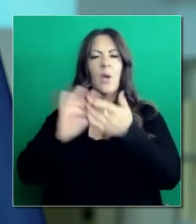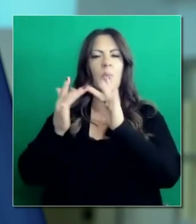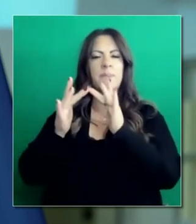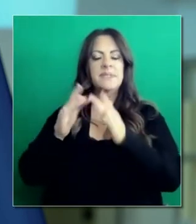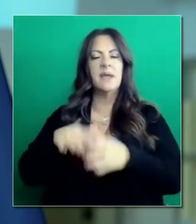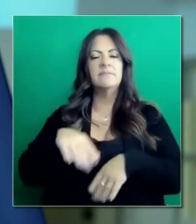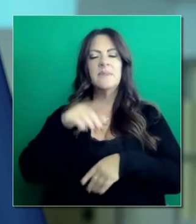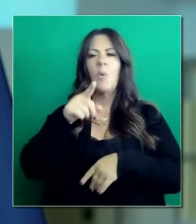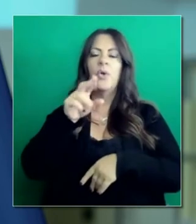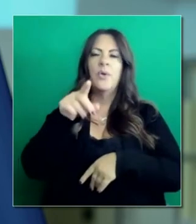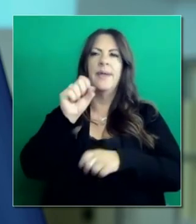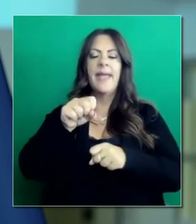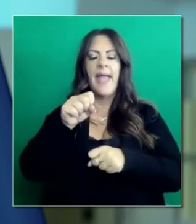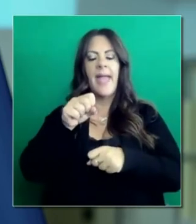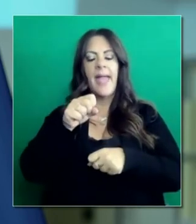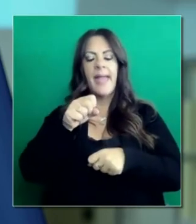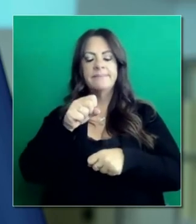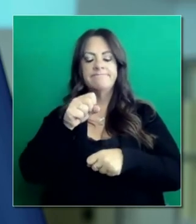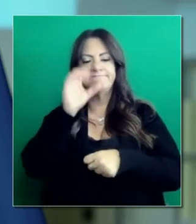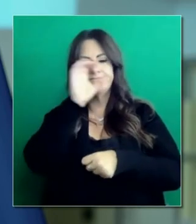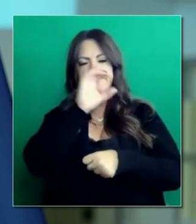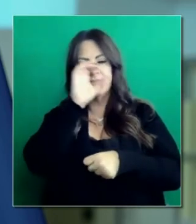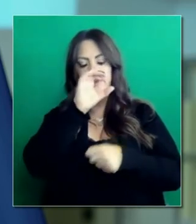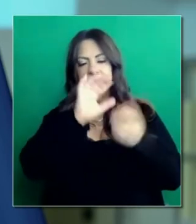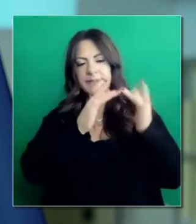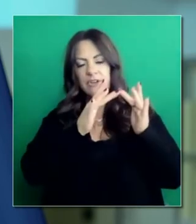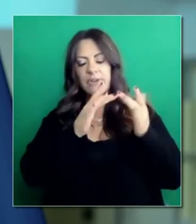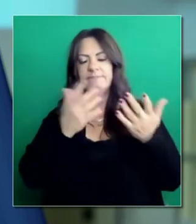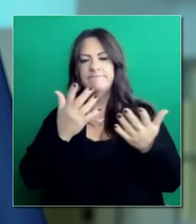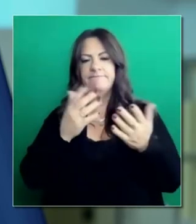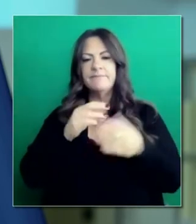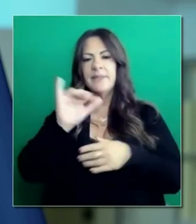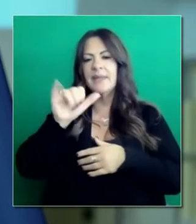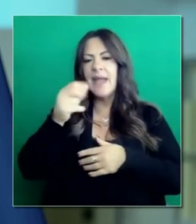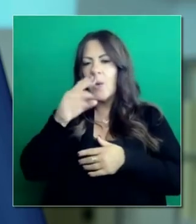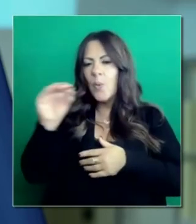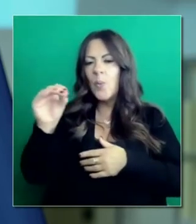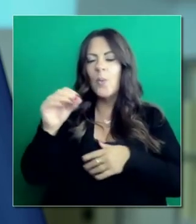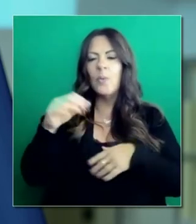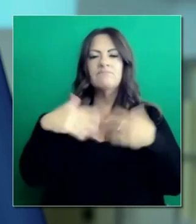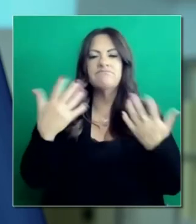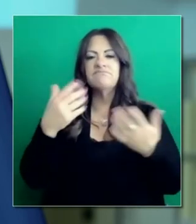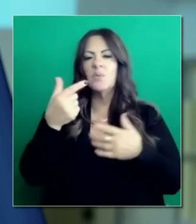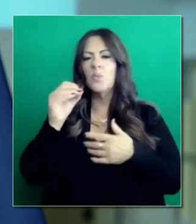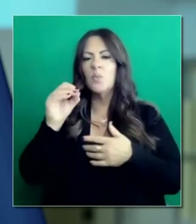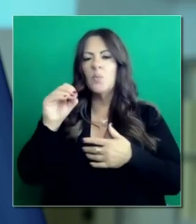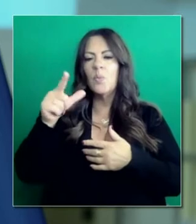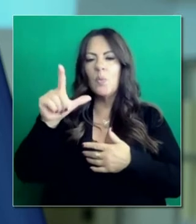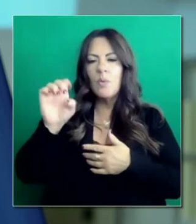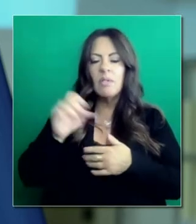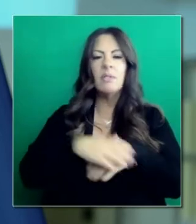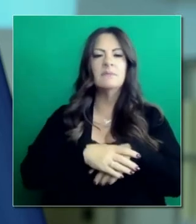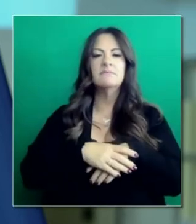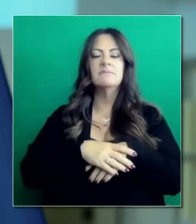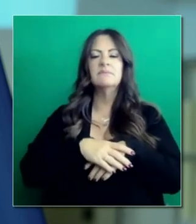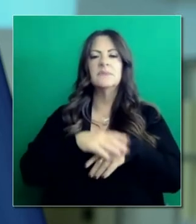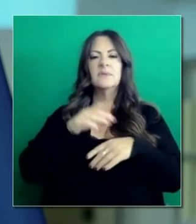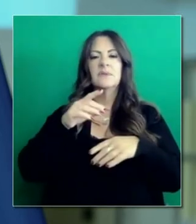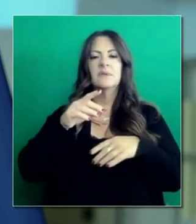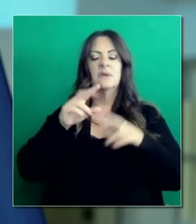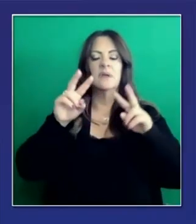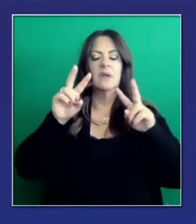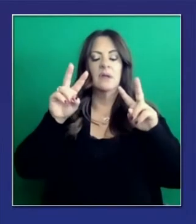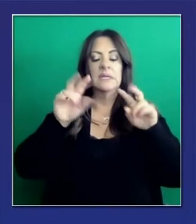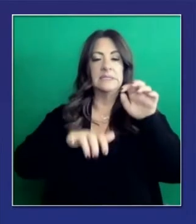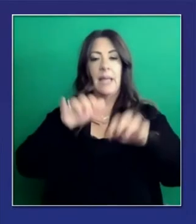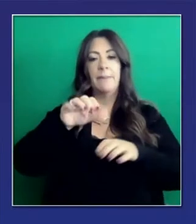hacen un Google o Bing o cualquier Yahoo, cualquier plataforma que buscan en línea la frase